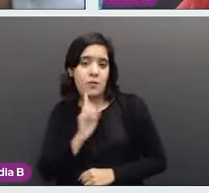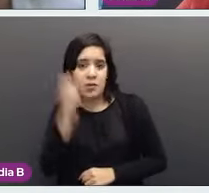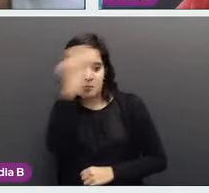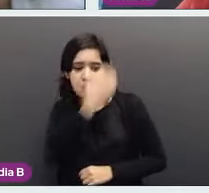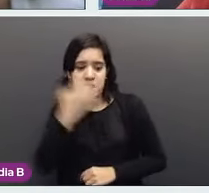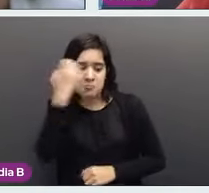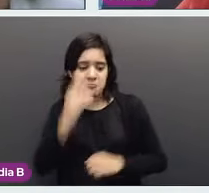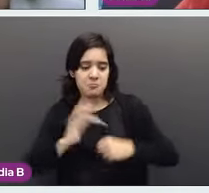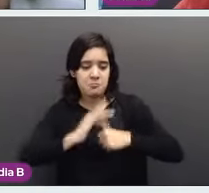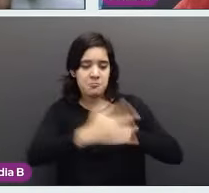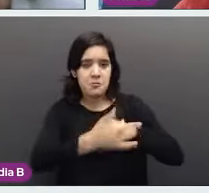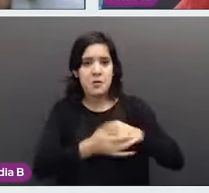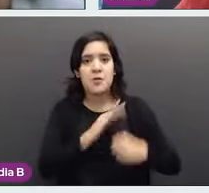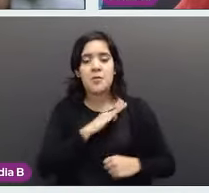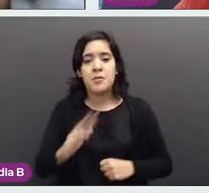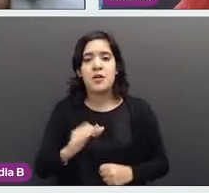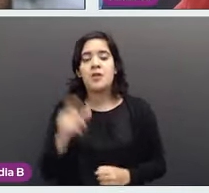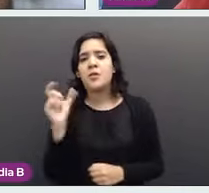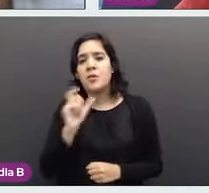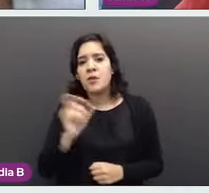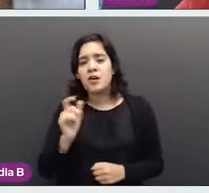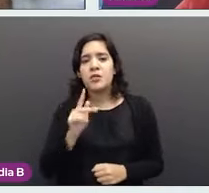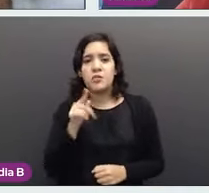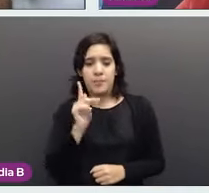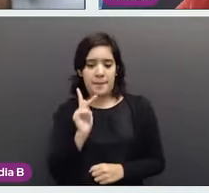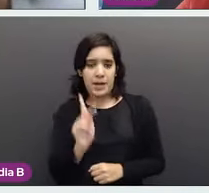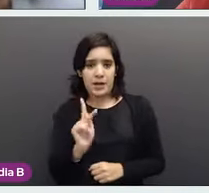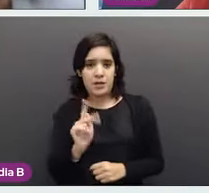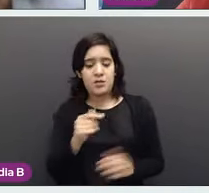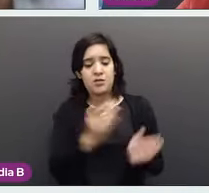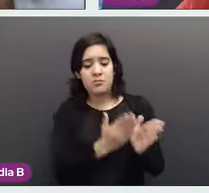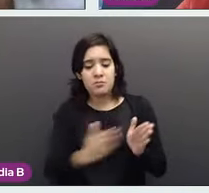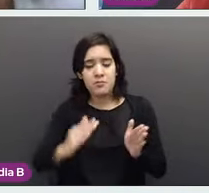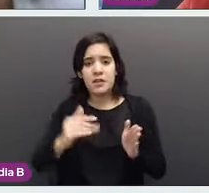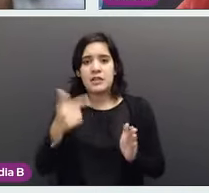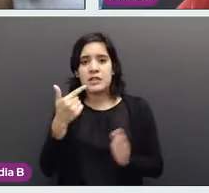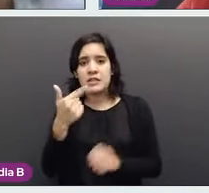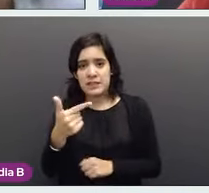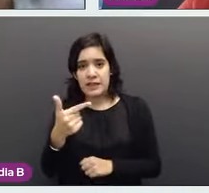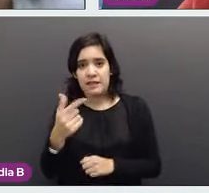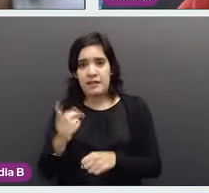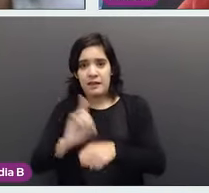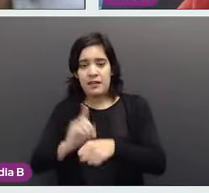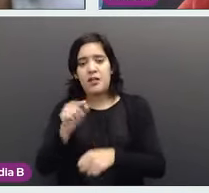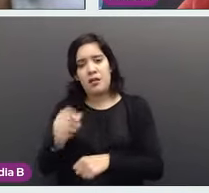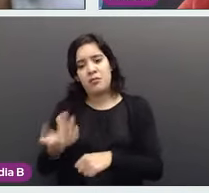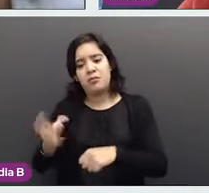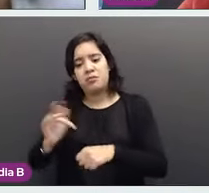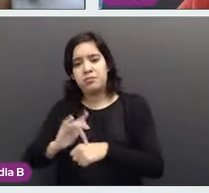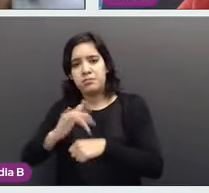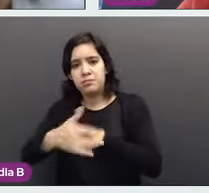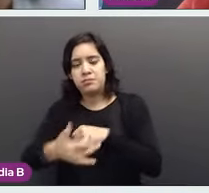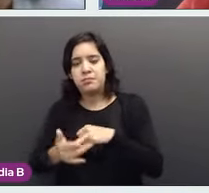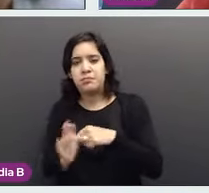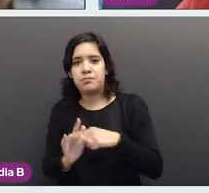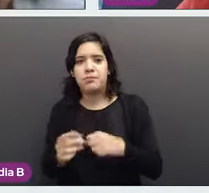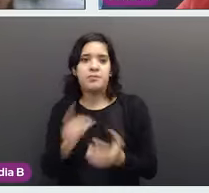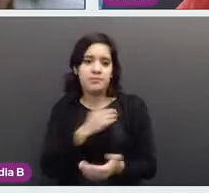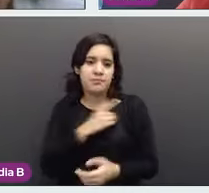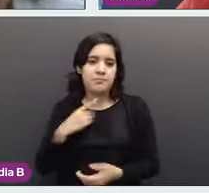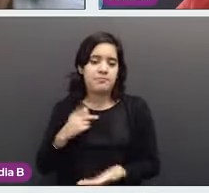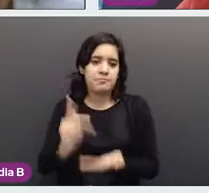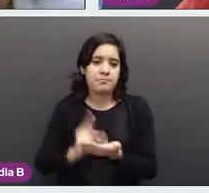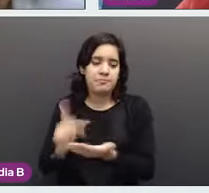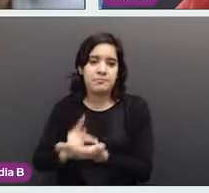después del día 7 de su periodo menstrual, y se toma su papá Nicolau. Si es candidata al toma de detección del virus del papiloma